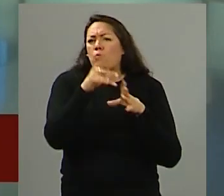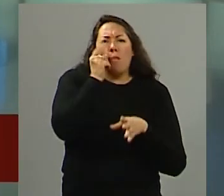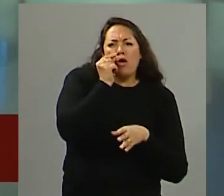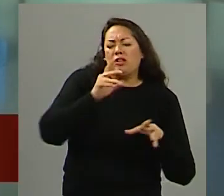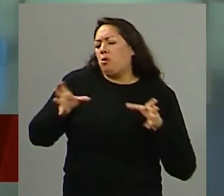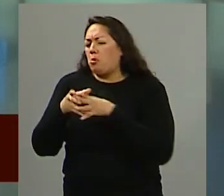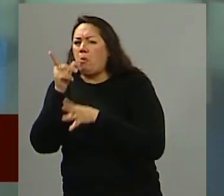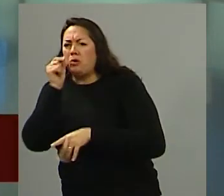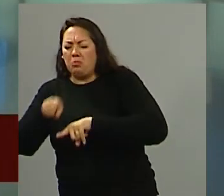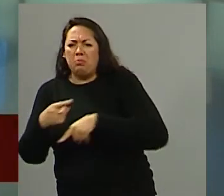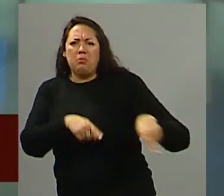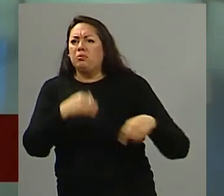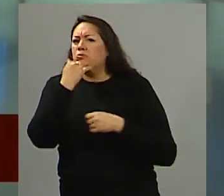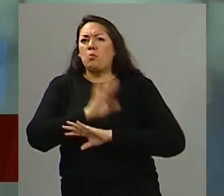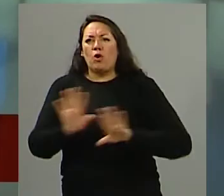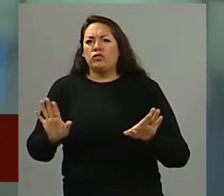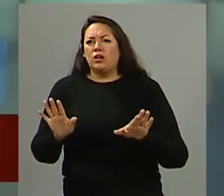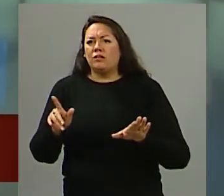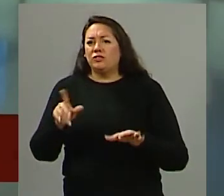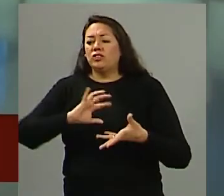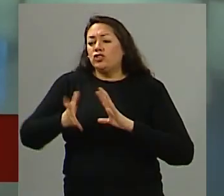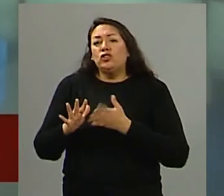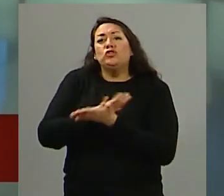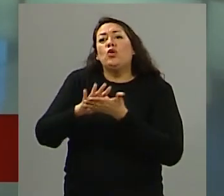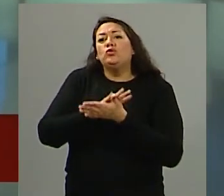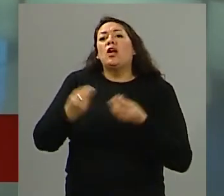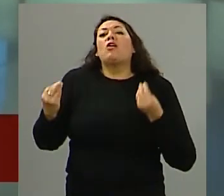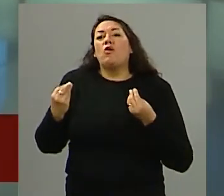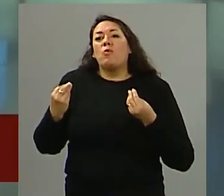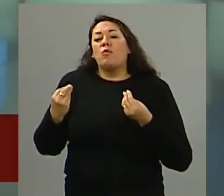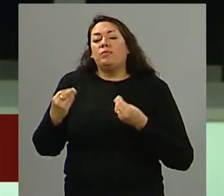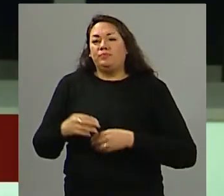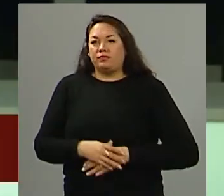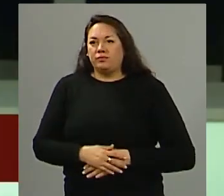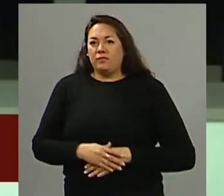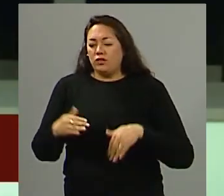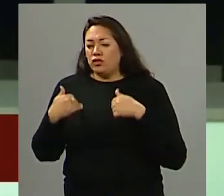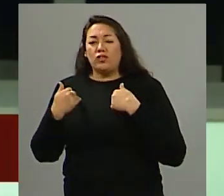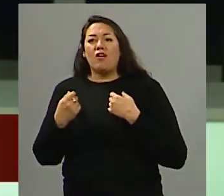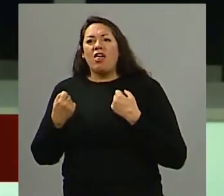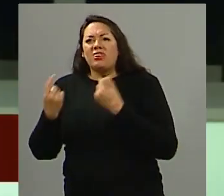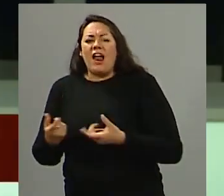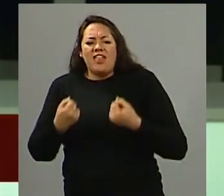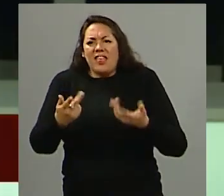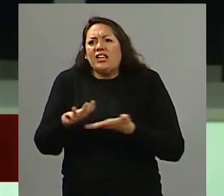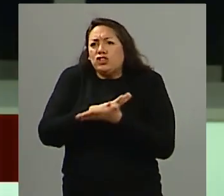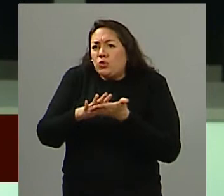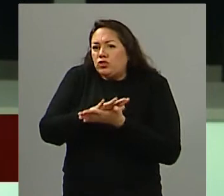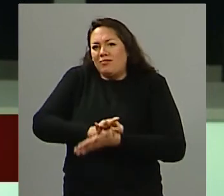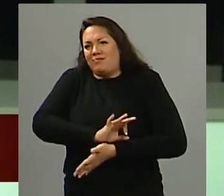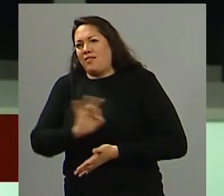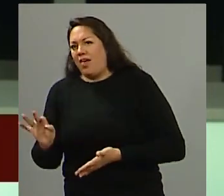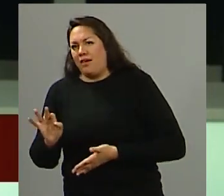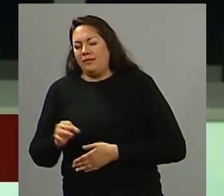miles y miles de camiones imposibilitados de proceder en el cruce pero no estamos brindando las condiciones mínimas indispensables